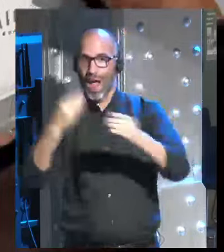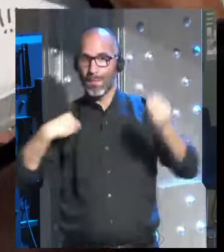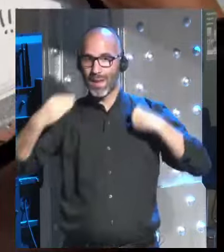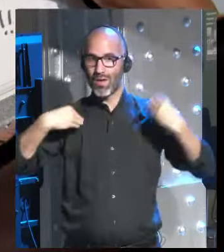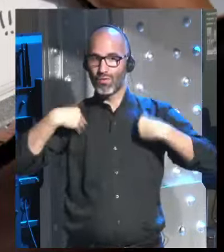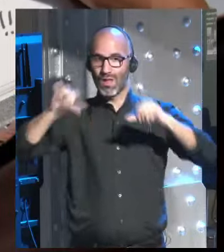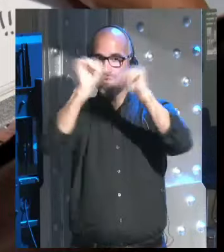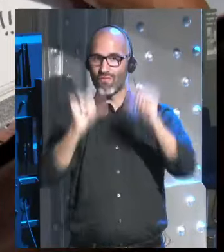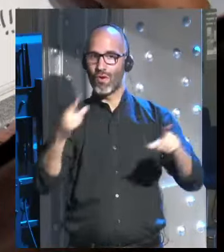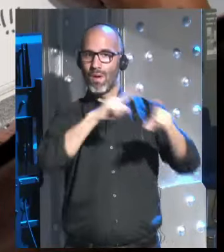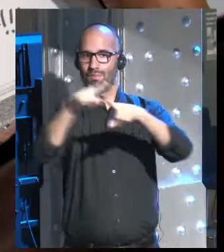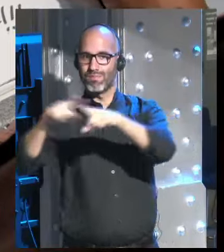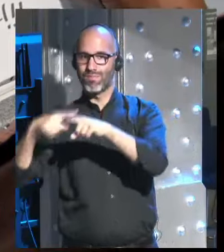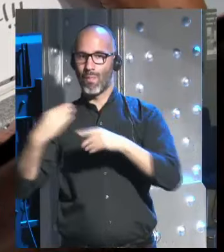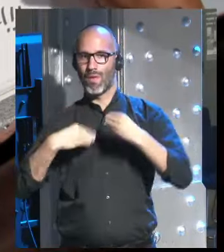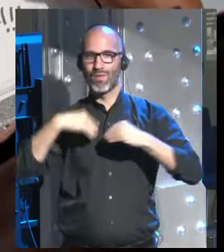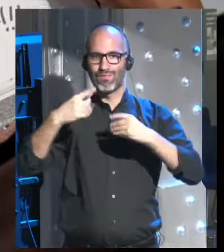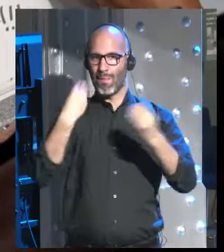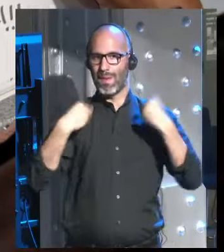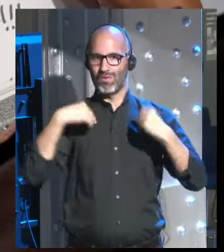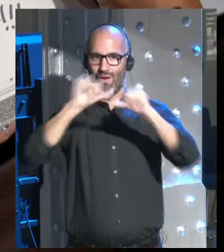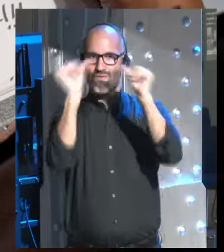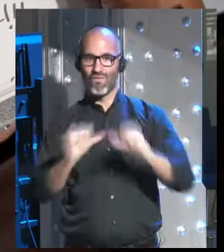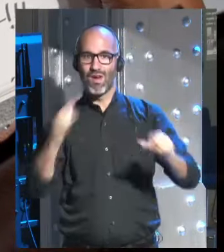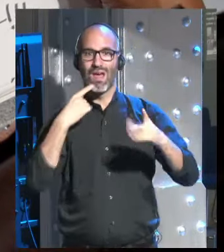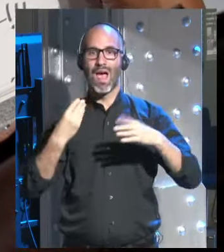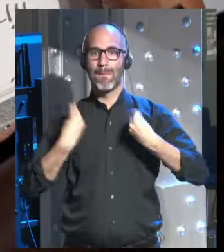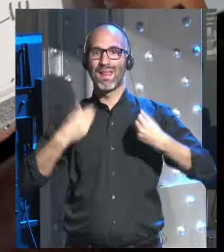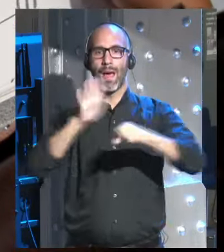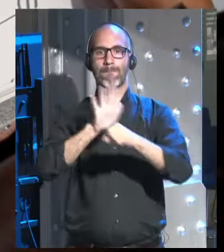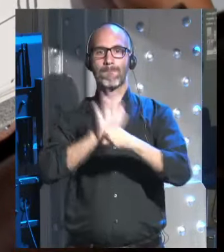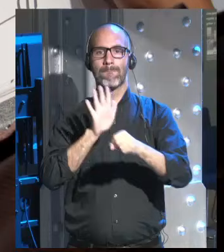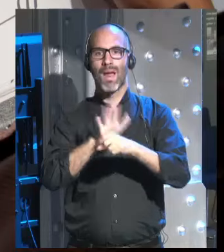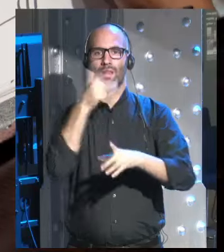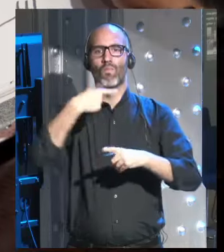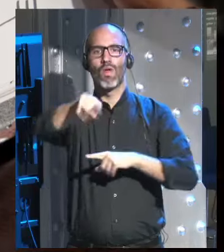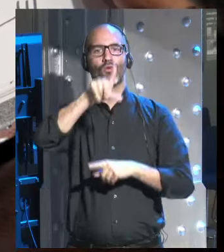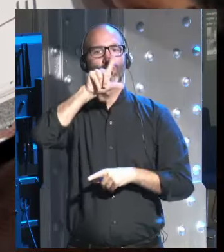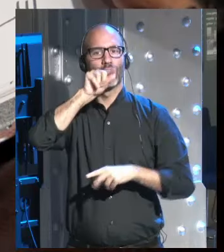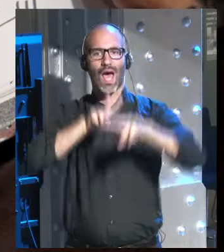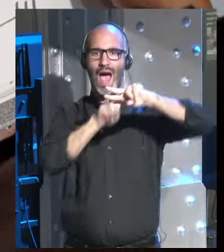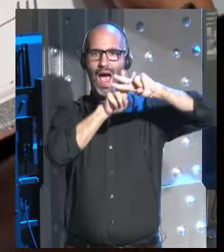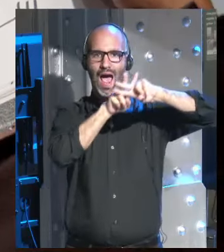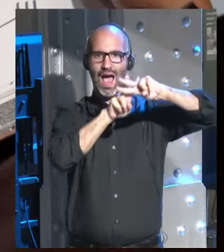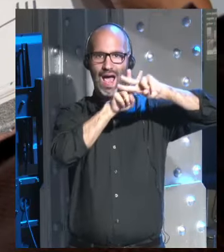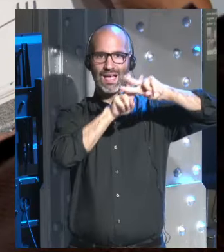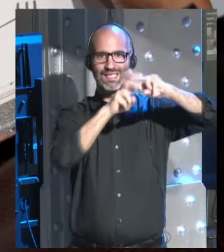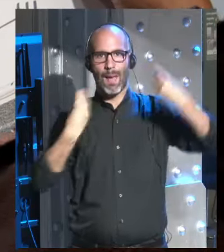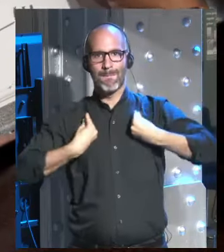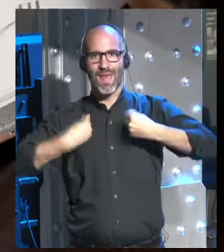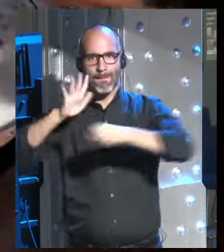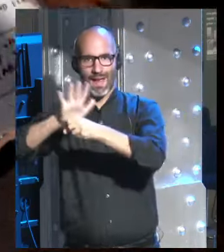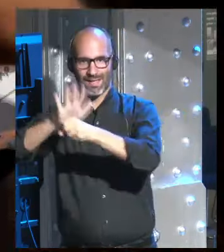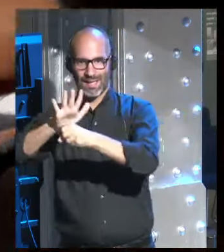en estas charlas y en estos actos la manera de intervenir en vida en martes es mediante twitter utilizando el hashtag vida